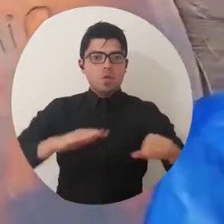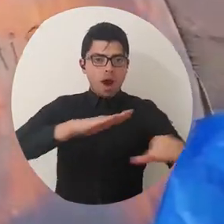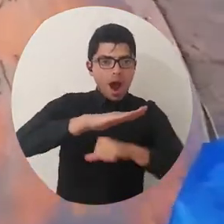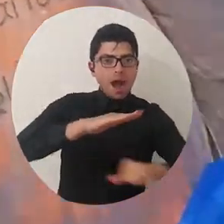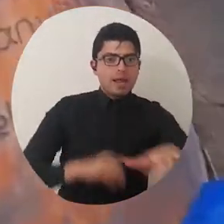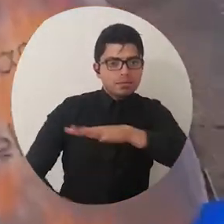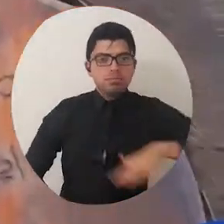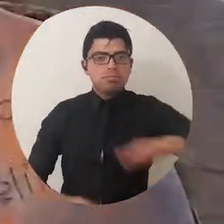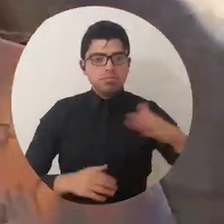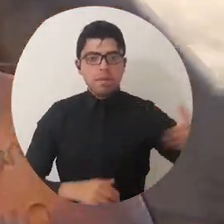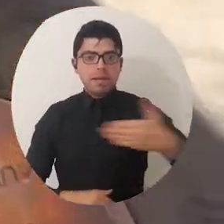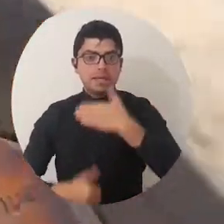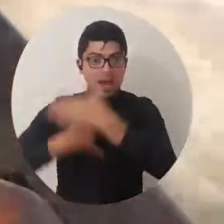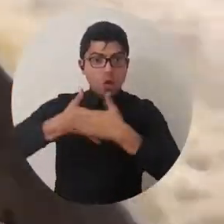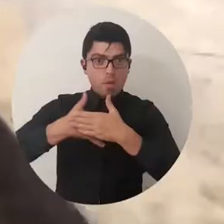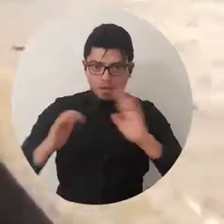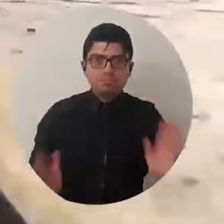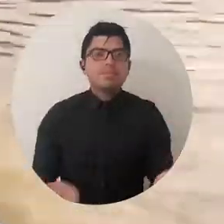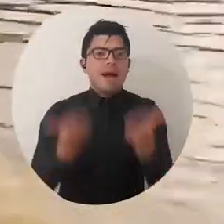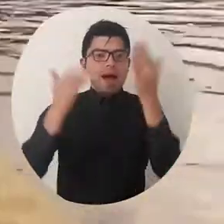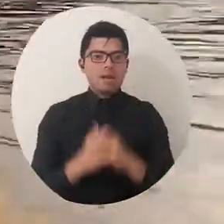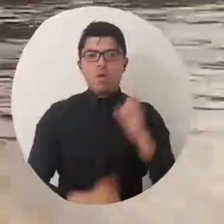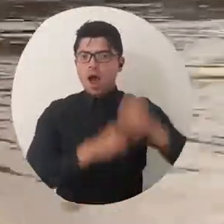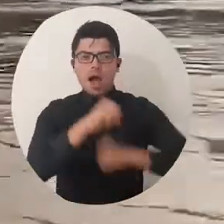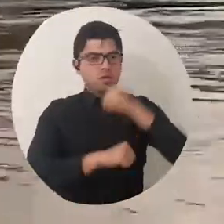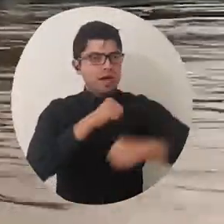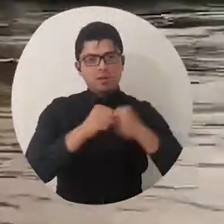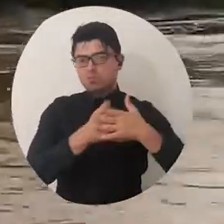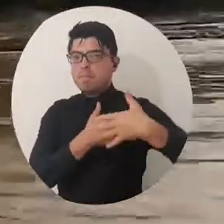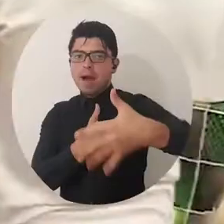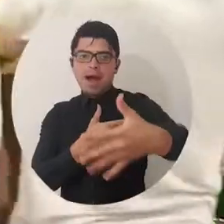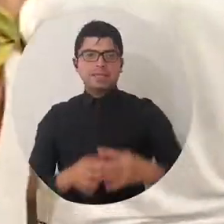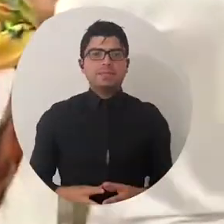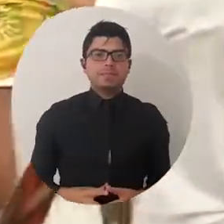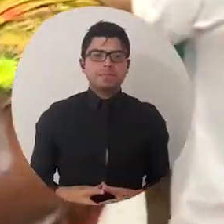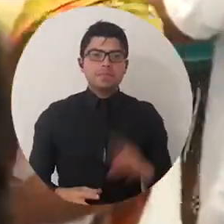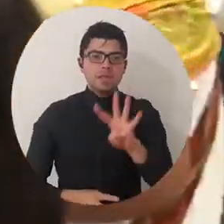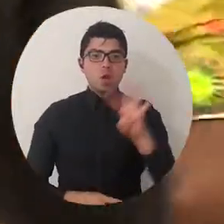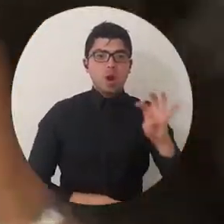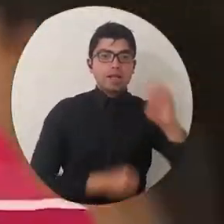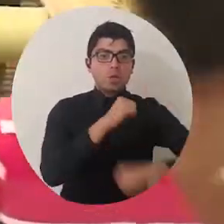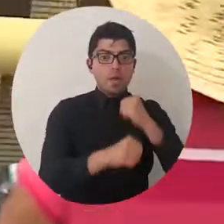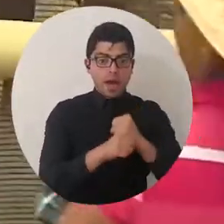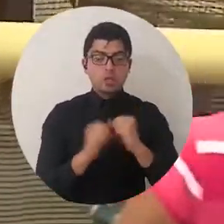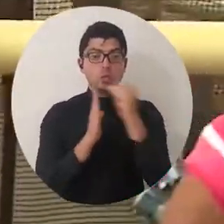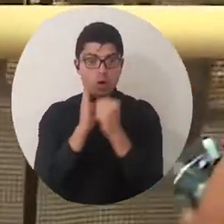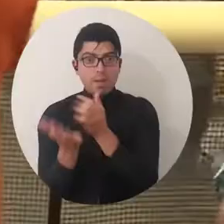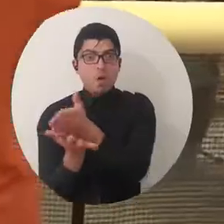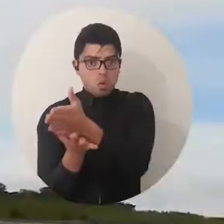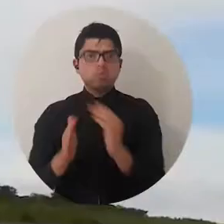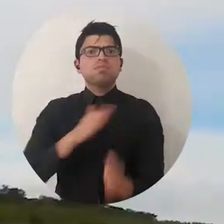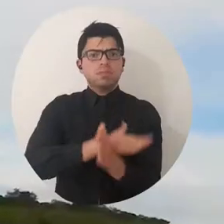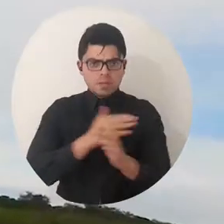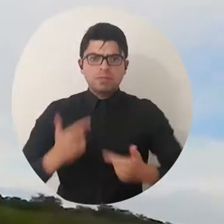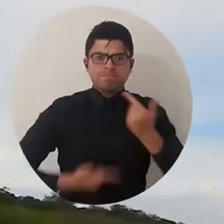área pesquera en el país, pues adelante y por muchos años más. A sus 49 años, el programa sigue